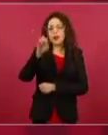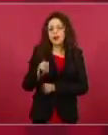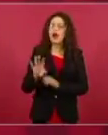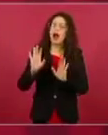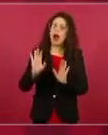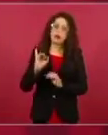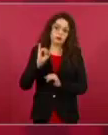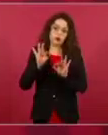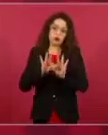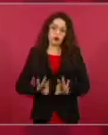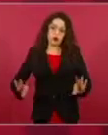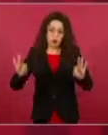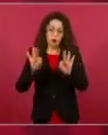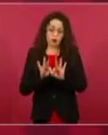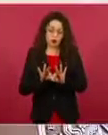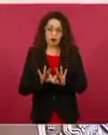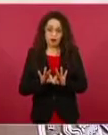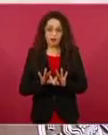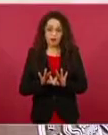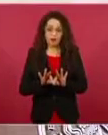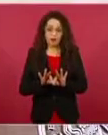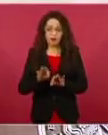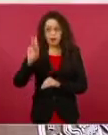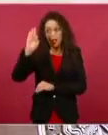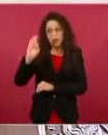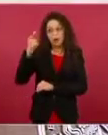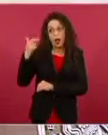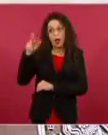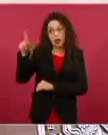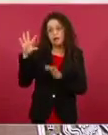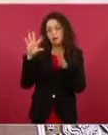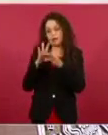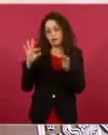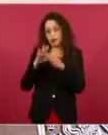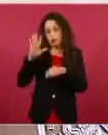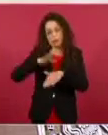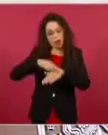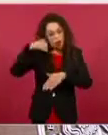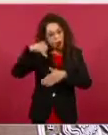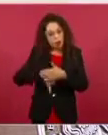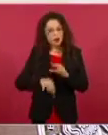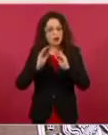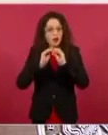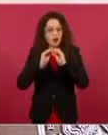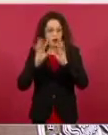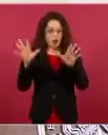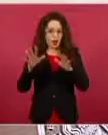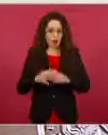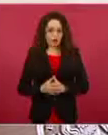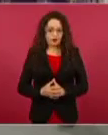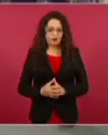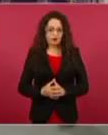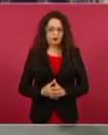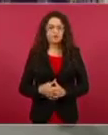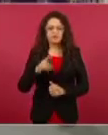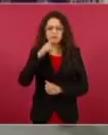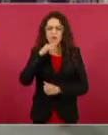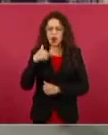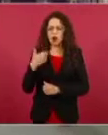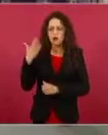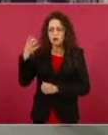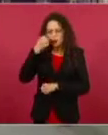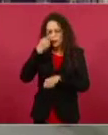aclarara la fiscalía. Y le voy a pedir al secretario de Gobernación.